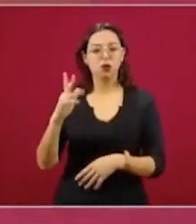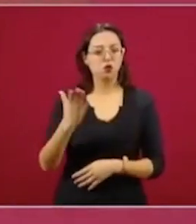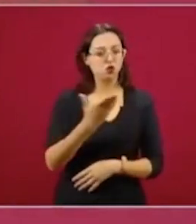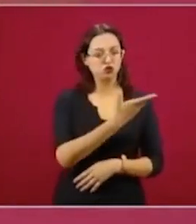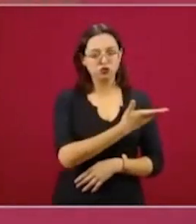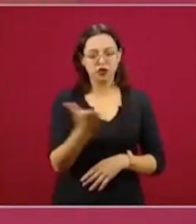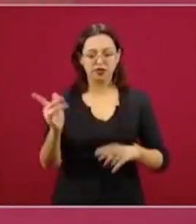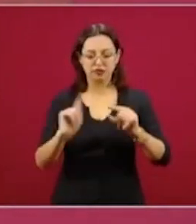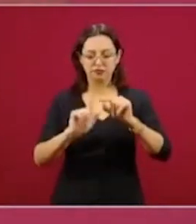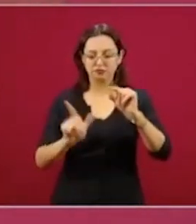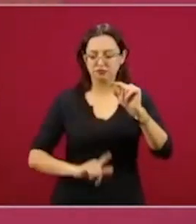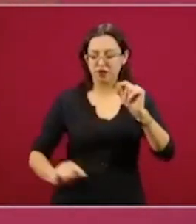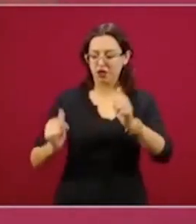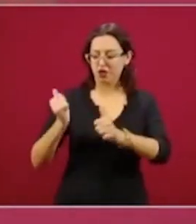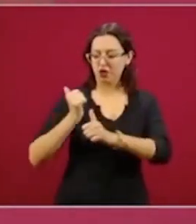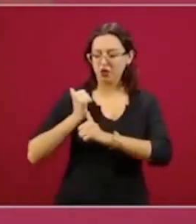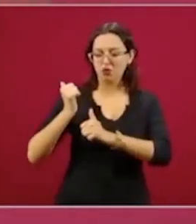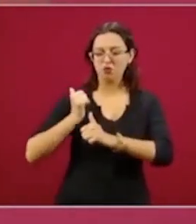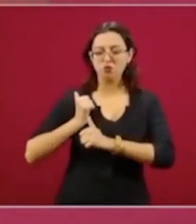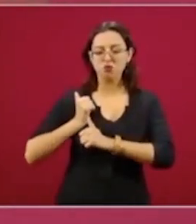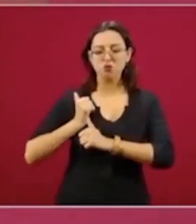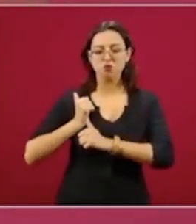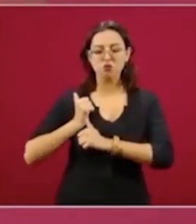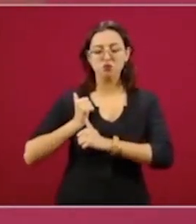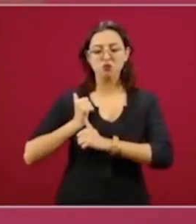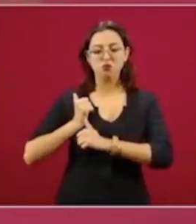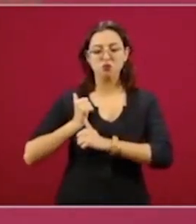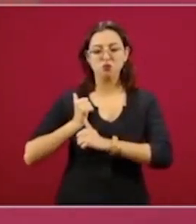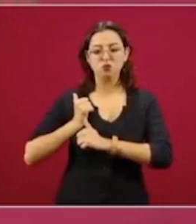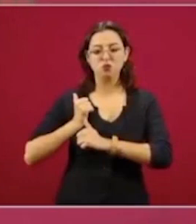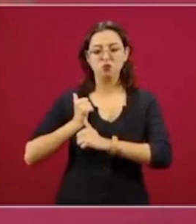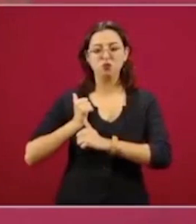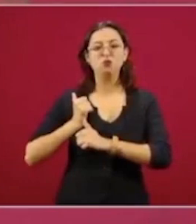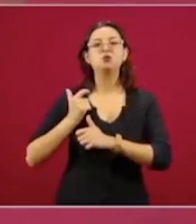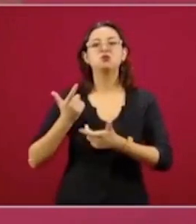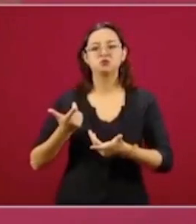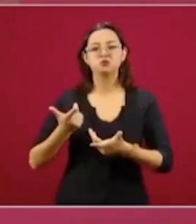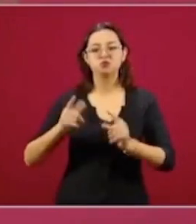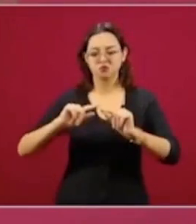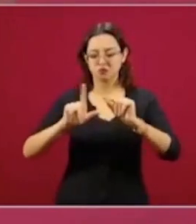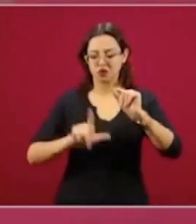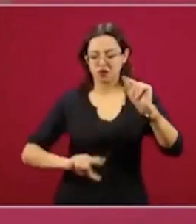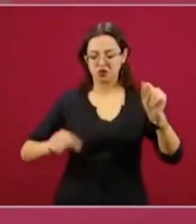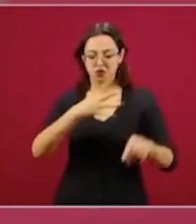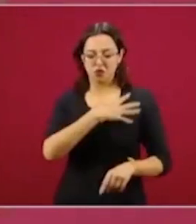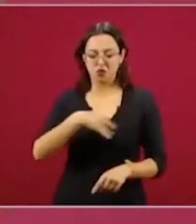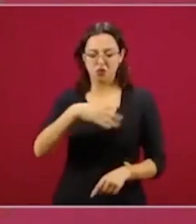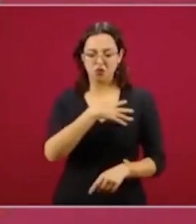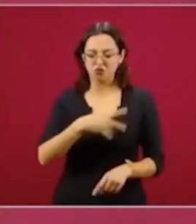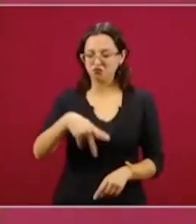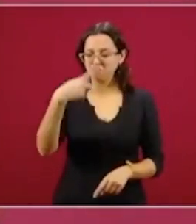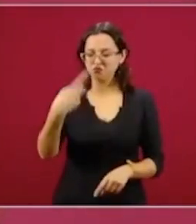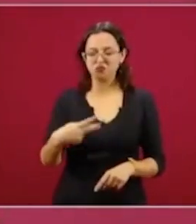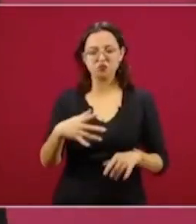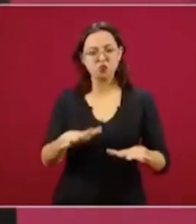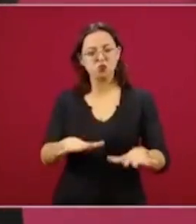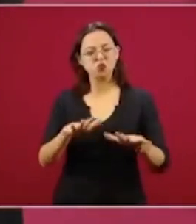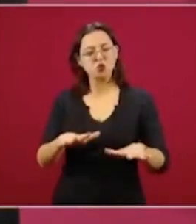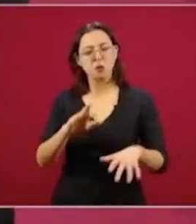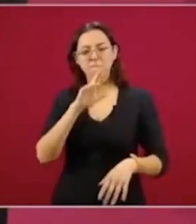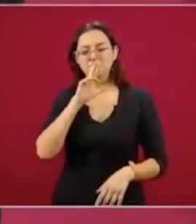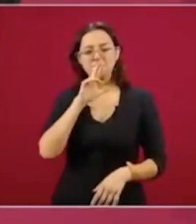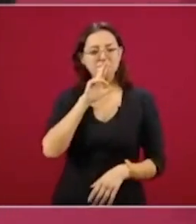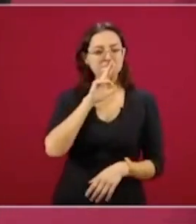son los mejores hijos de México y os quieren